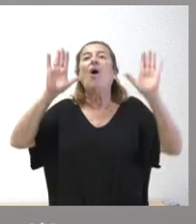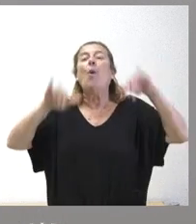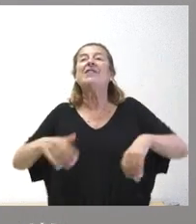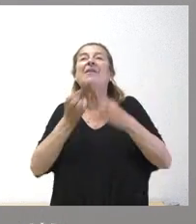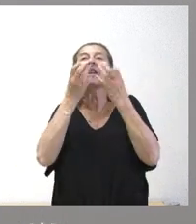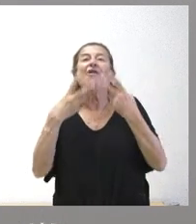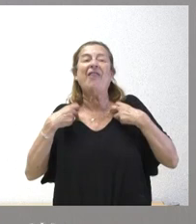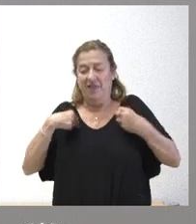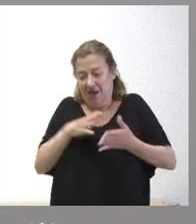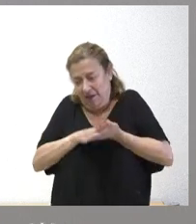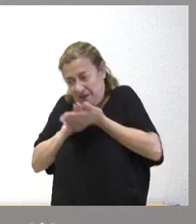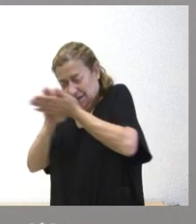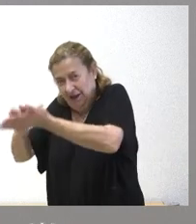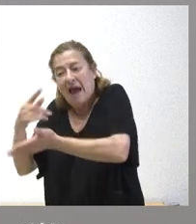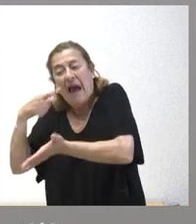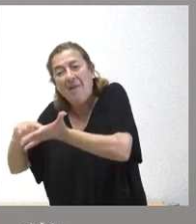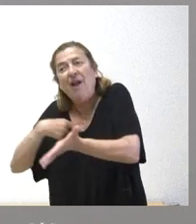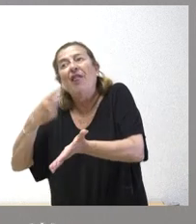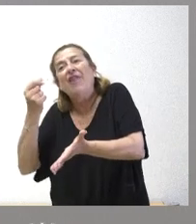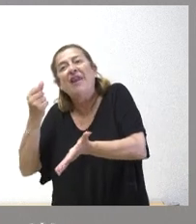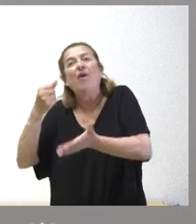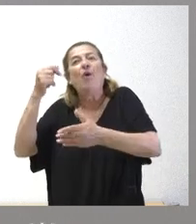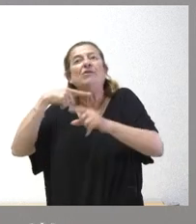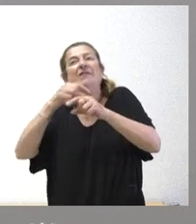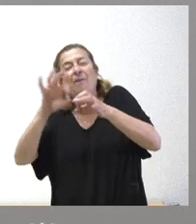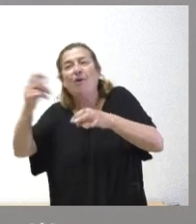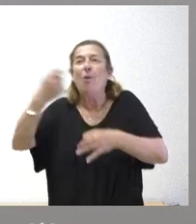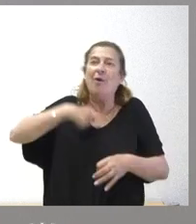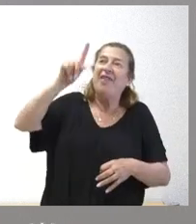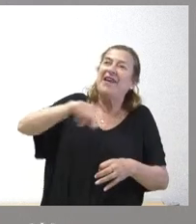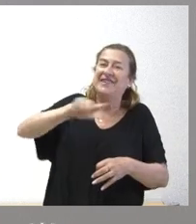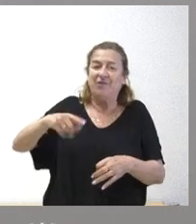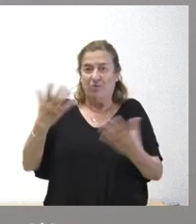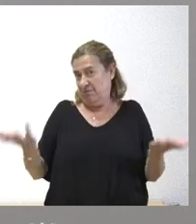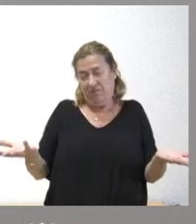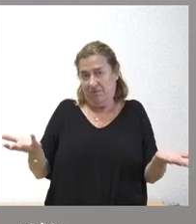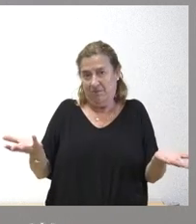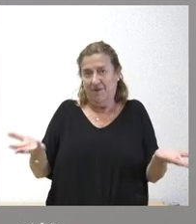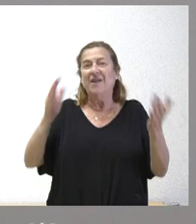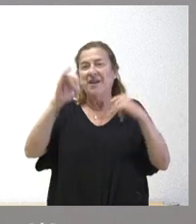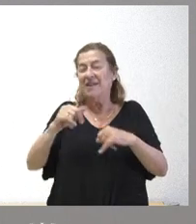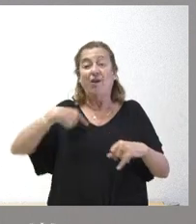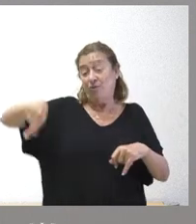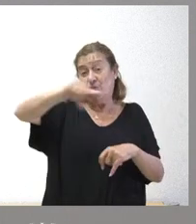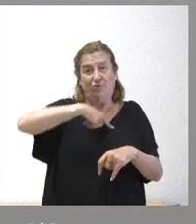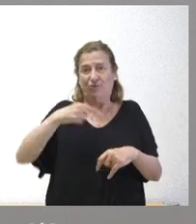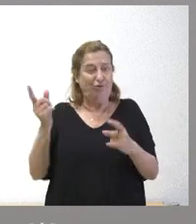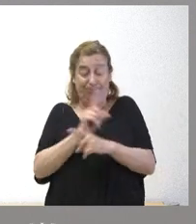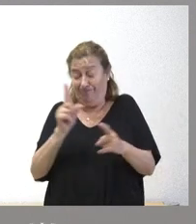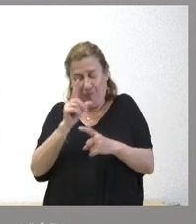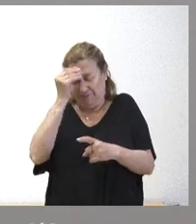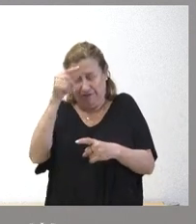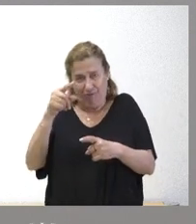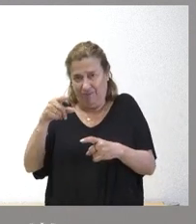de la renta para ver qué nivel de servicio le van a dar y como nosotros no estamos por esa labor